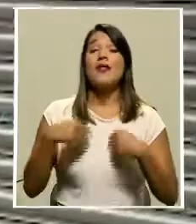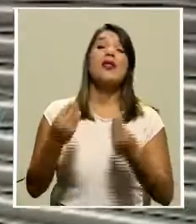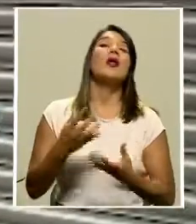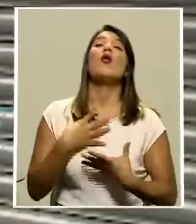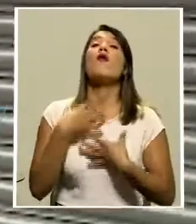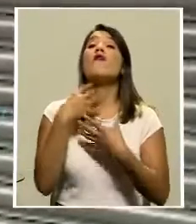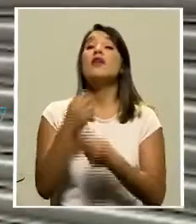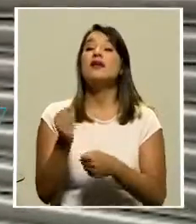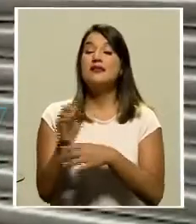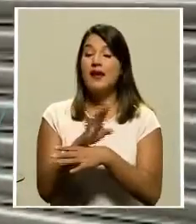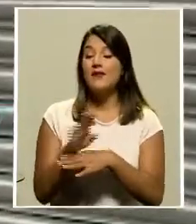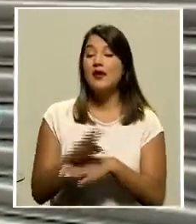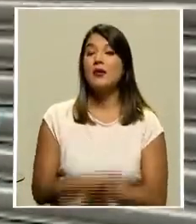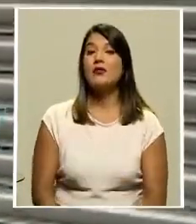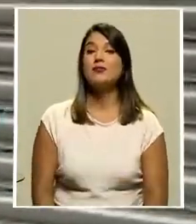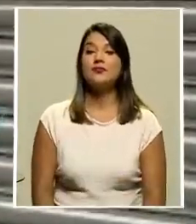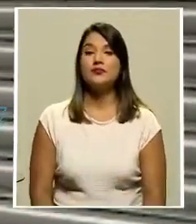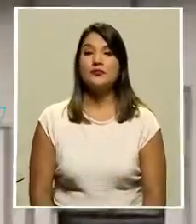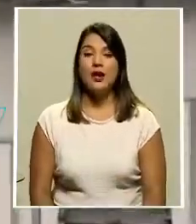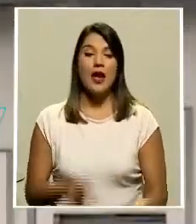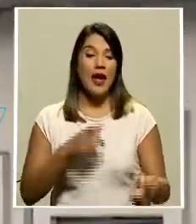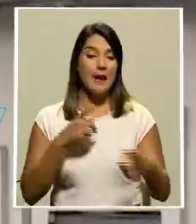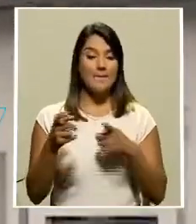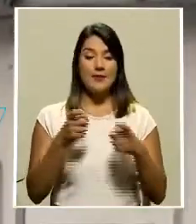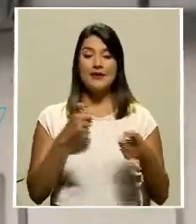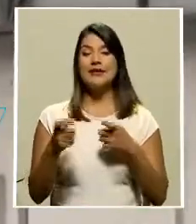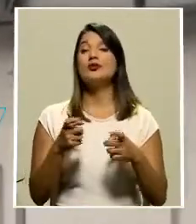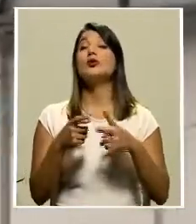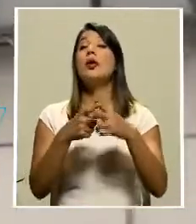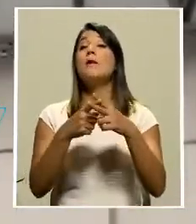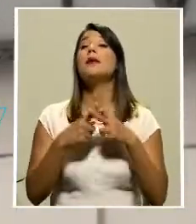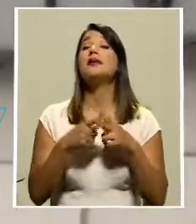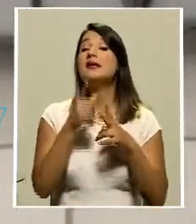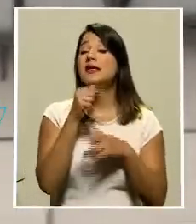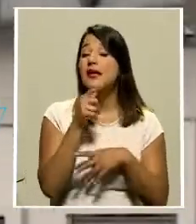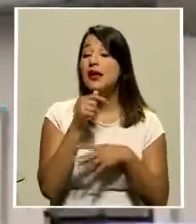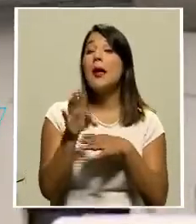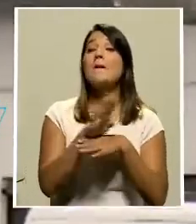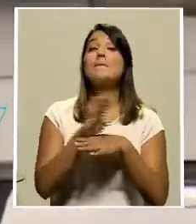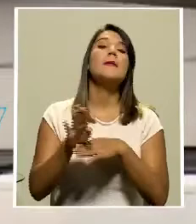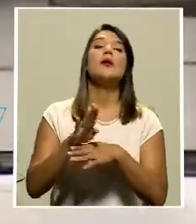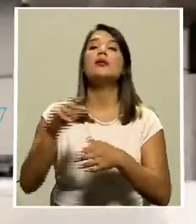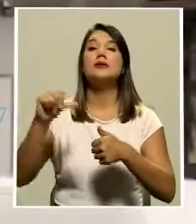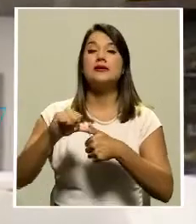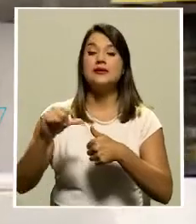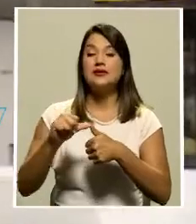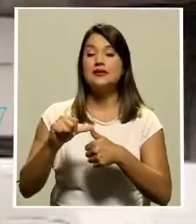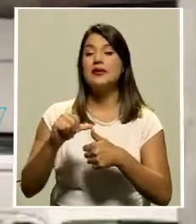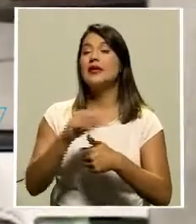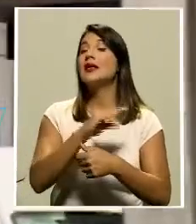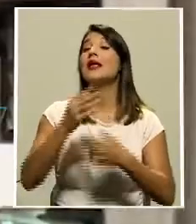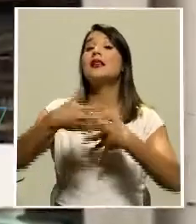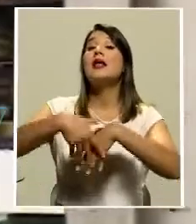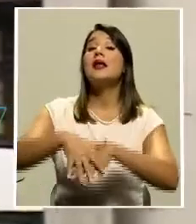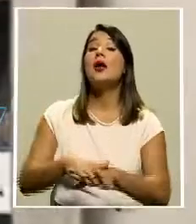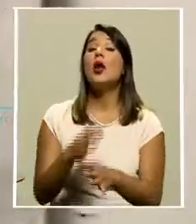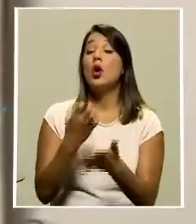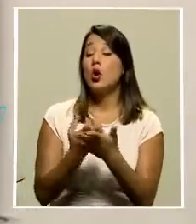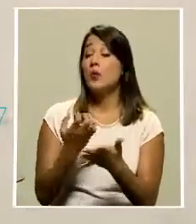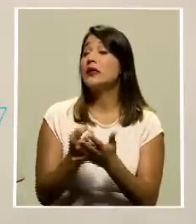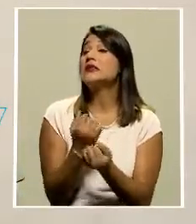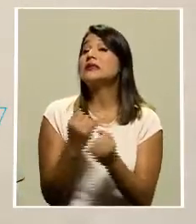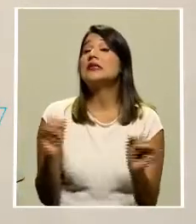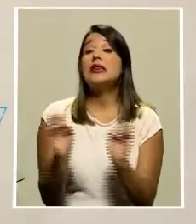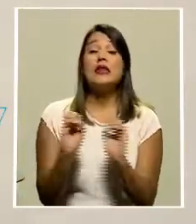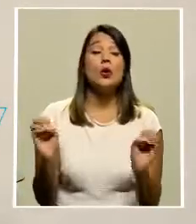que no tienen cómo responder la administración del fideicomiso estará a cargo del banco centroamericano de integración económica sin ningún